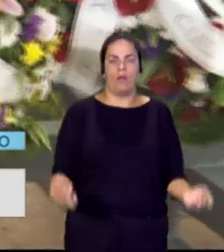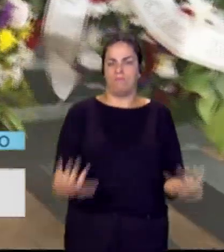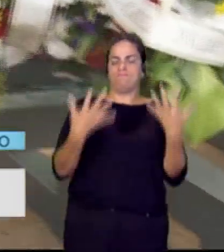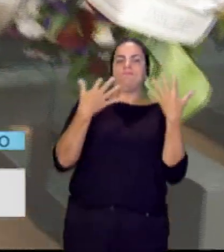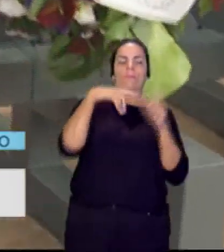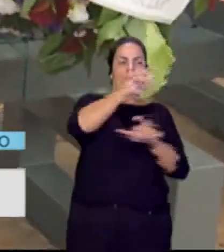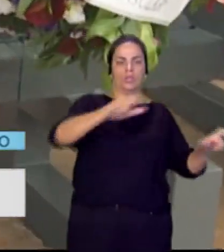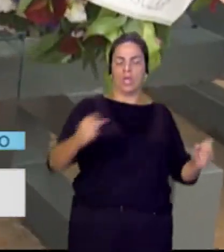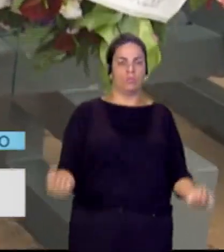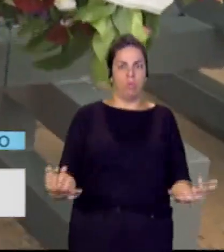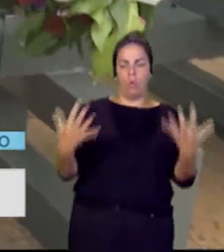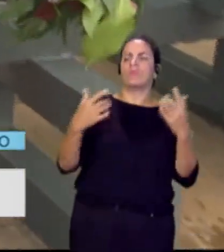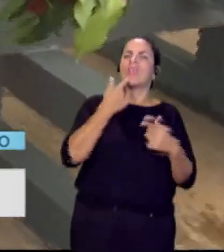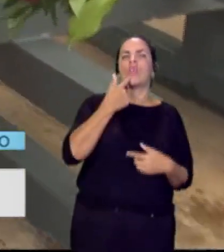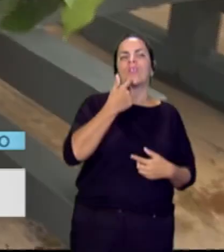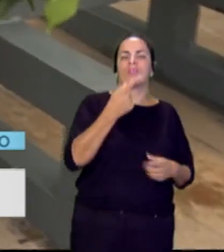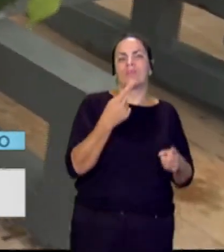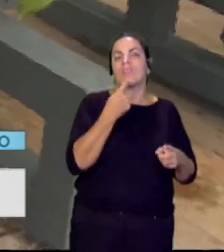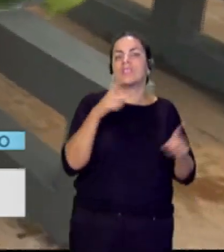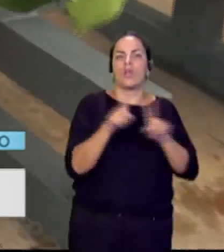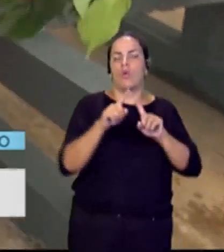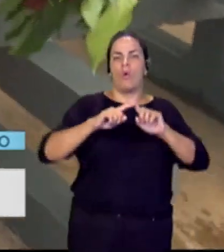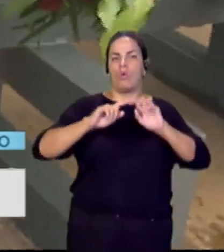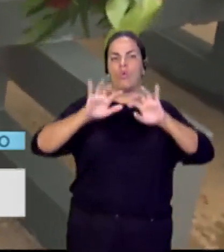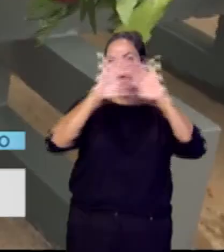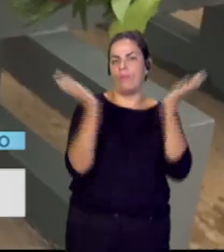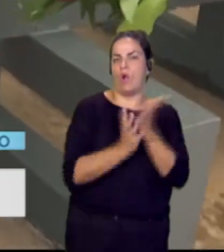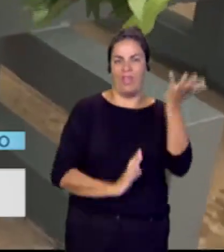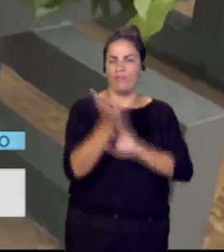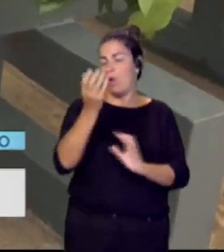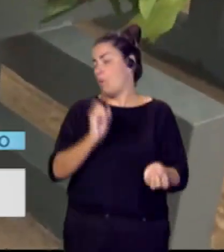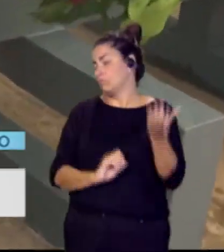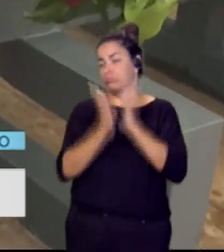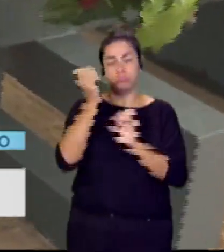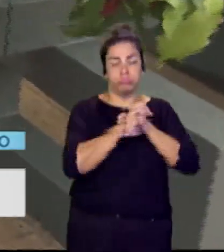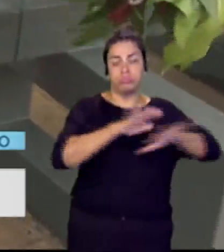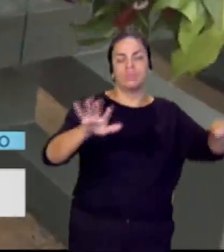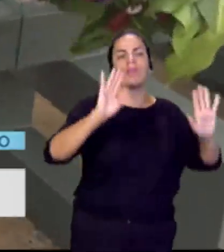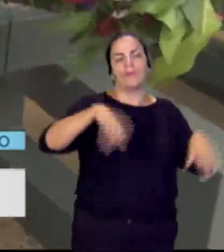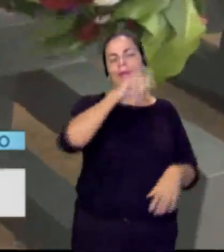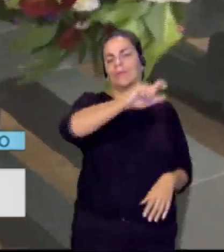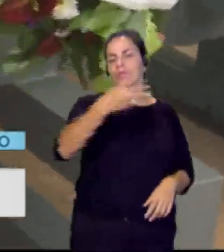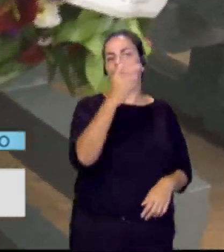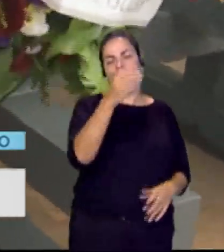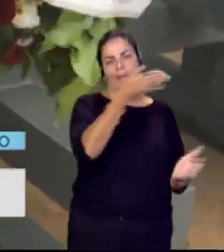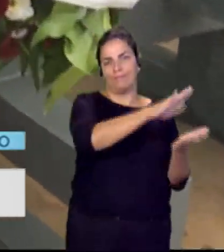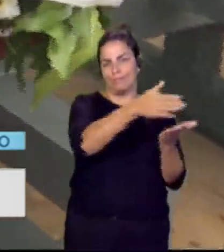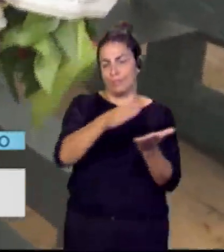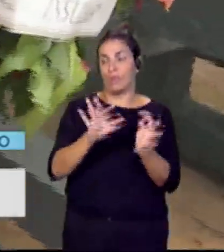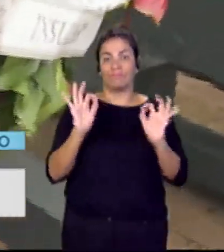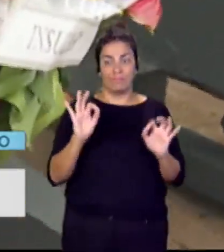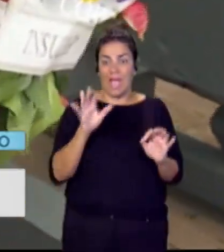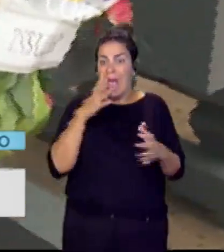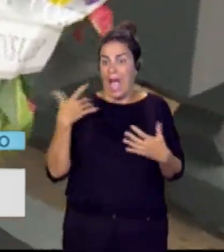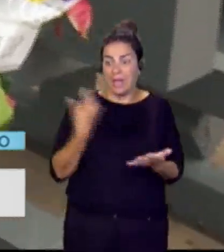fuego lo describían así, acabó con la vida de estas 20 personas aquí en la isla de La Gomera. Como tú decías, está considerado a día de hoy el